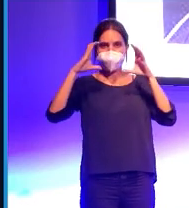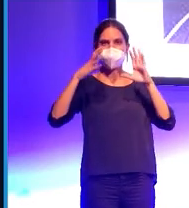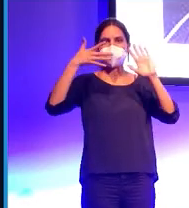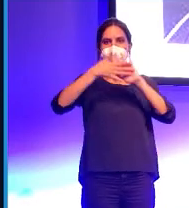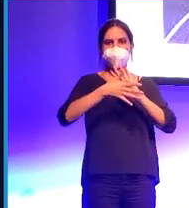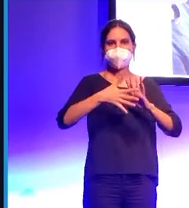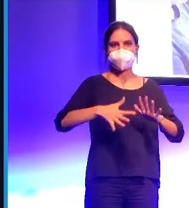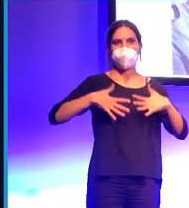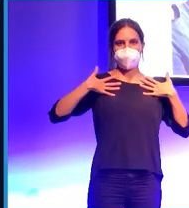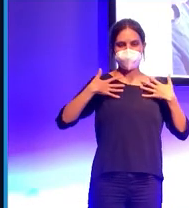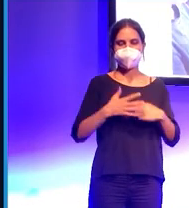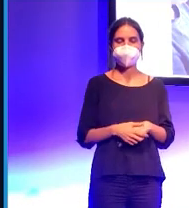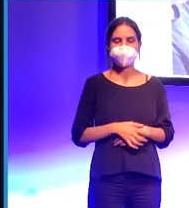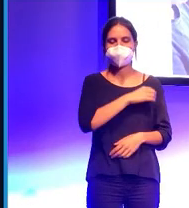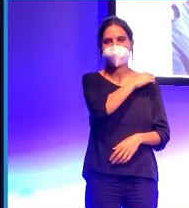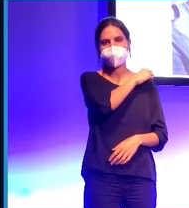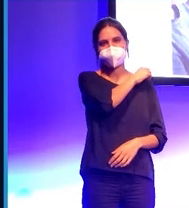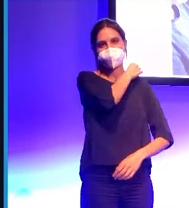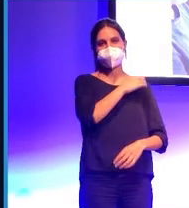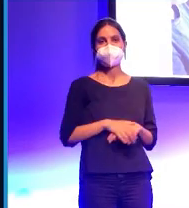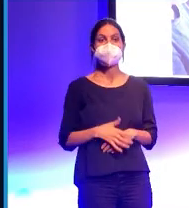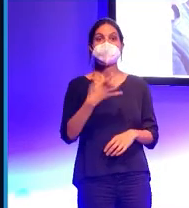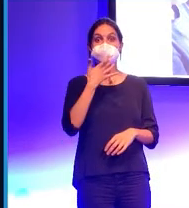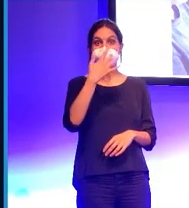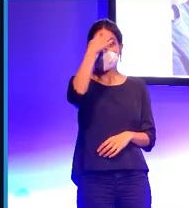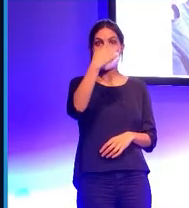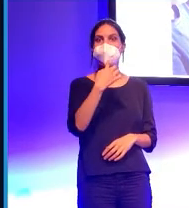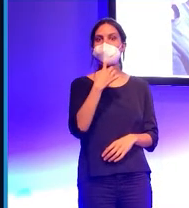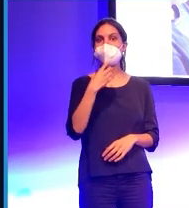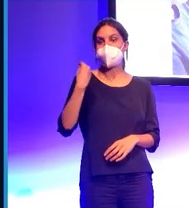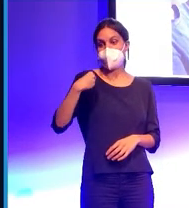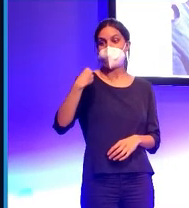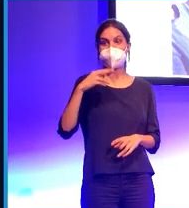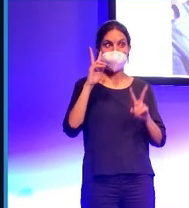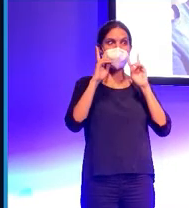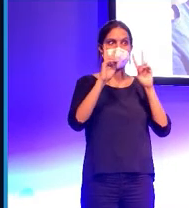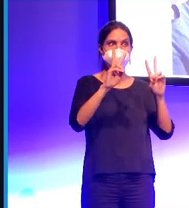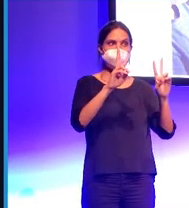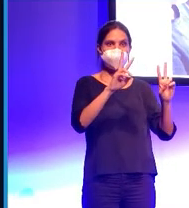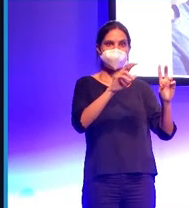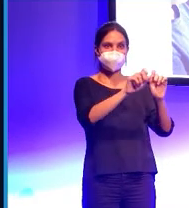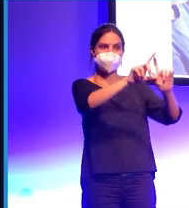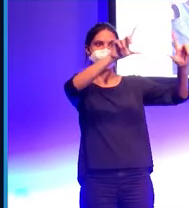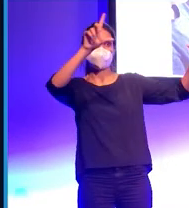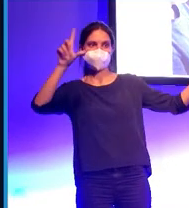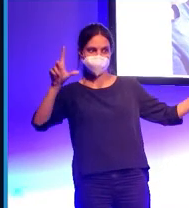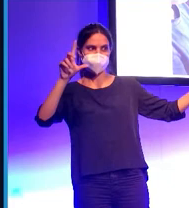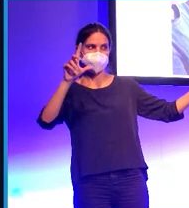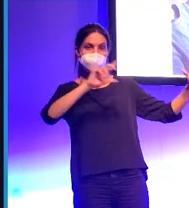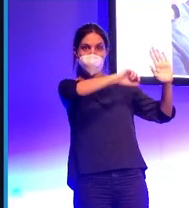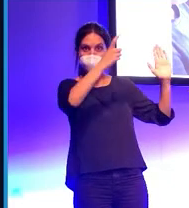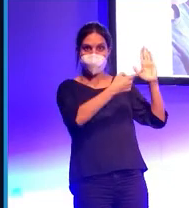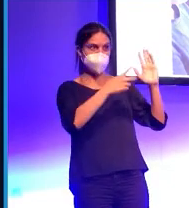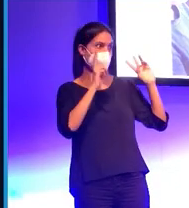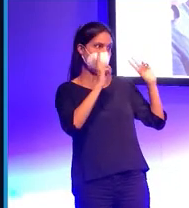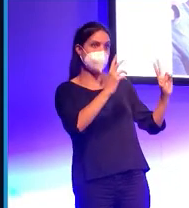sorpresa. Sin embargo, cuando miramos la misma imagen con todo el contexto, lo que hemos hecho es un zoom out para ver en qué situación se